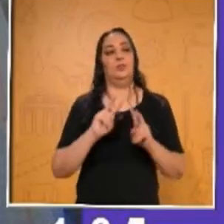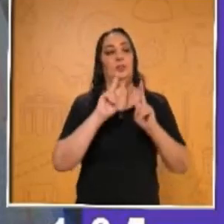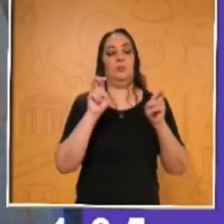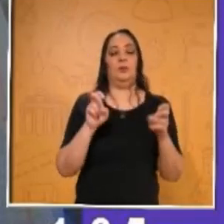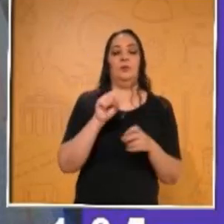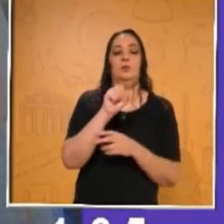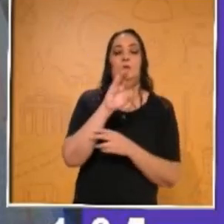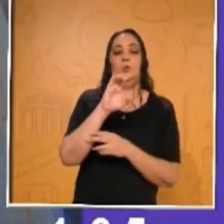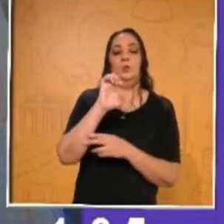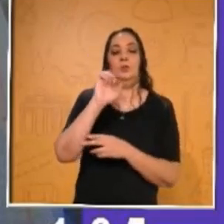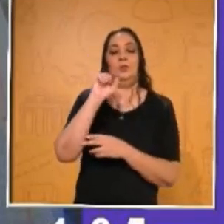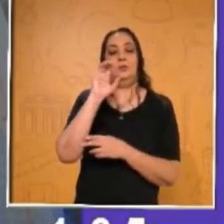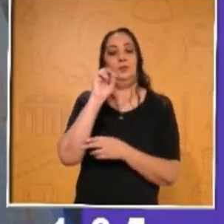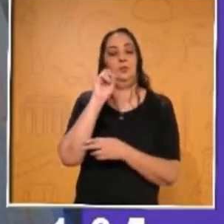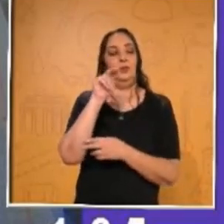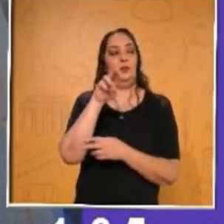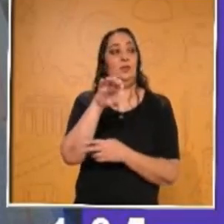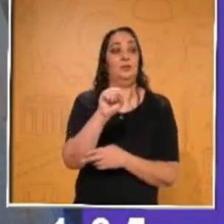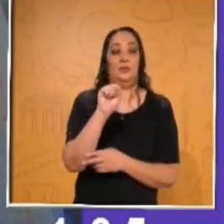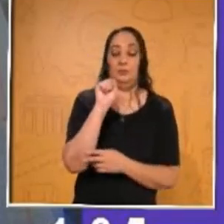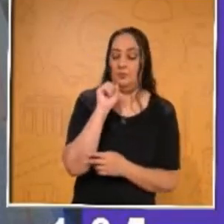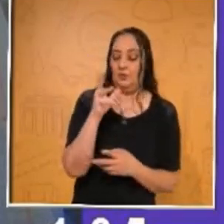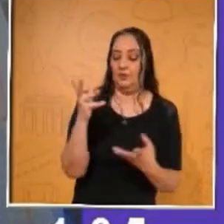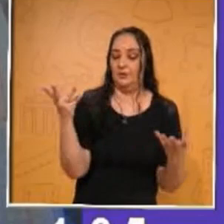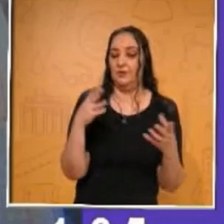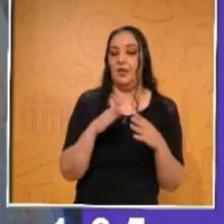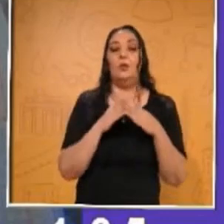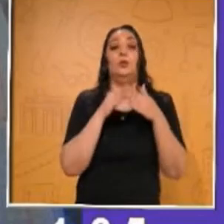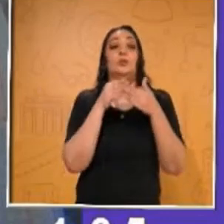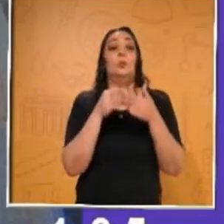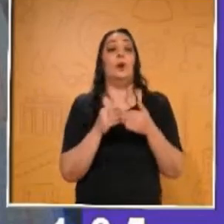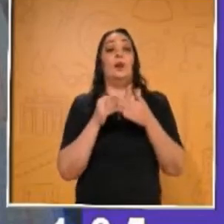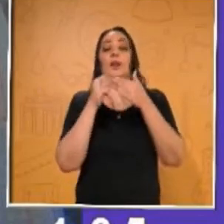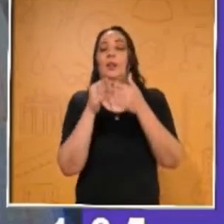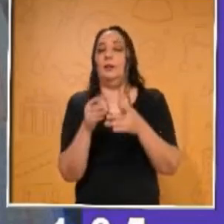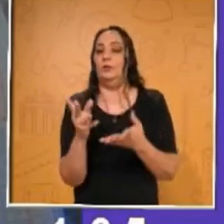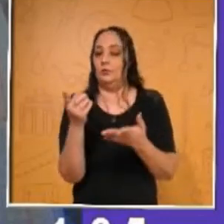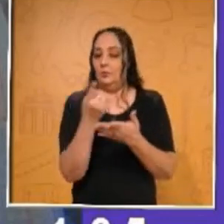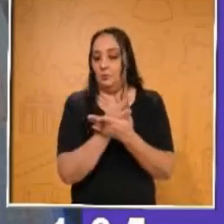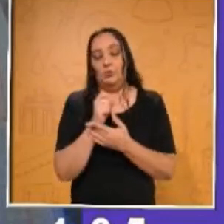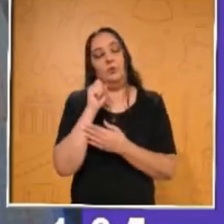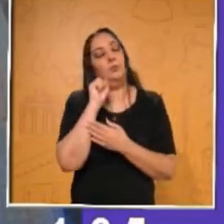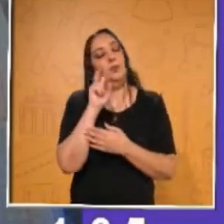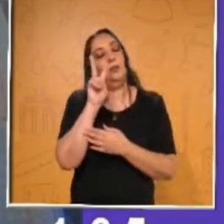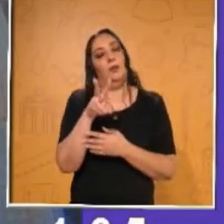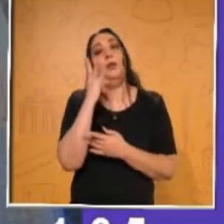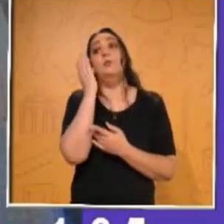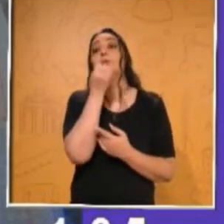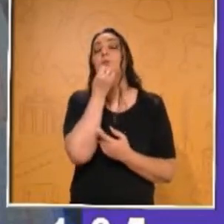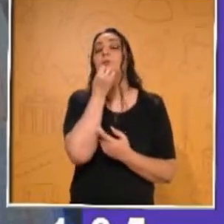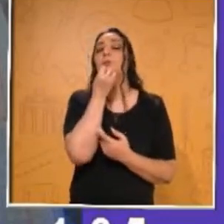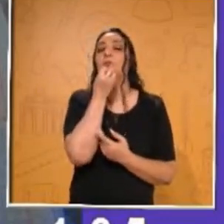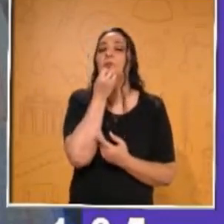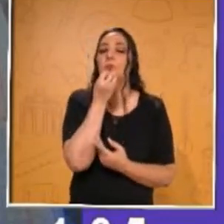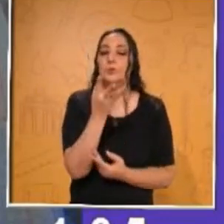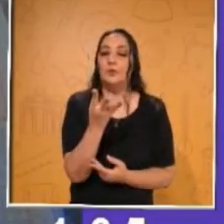es, ahí podemos ver, hasta se empeñaron en dibujar los barquitos, los cuadritos y todo. Eso habla muy bien de ustedes,